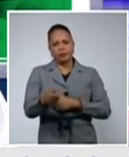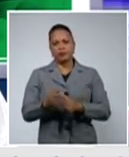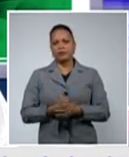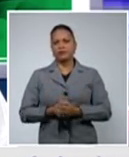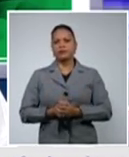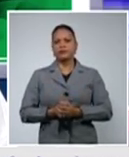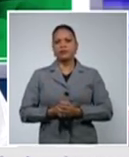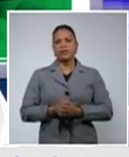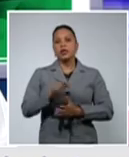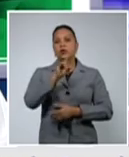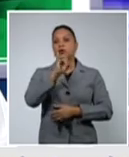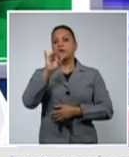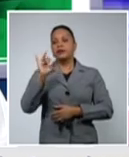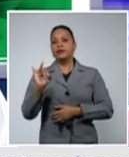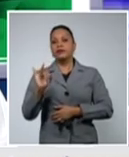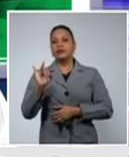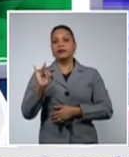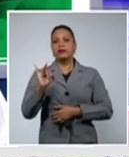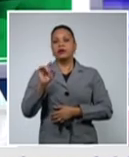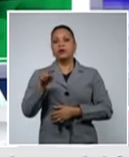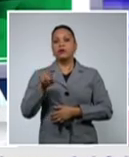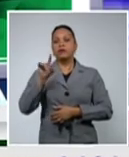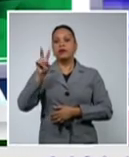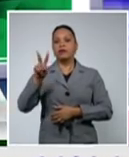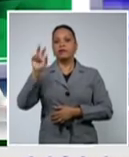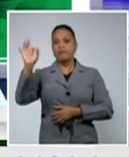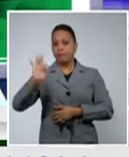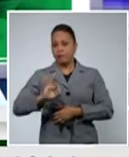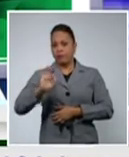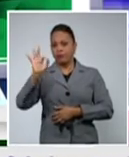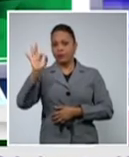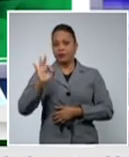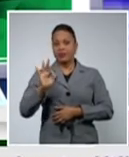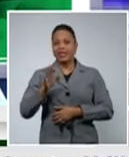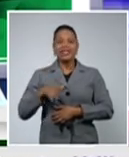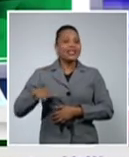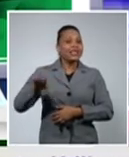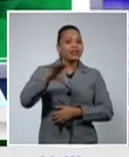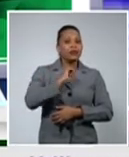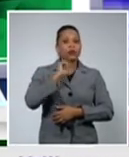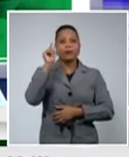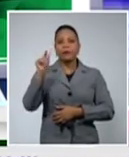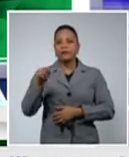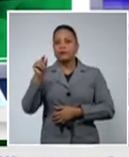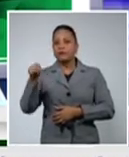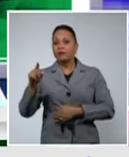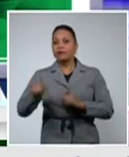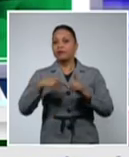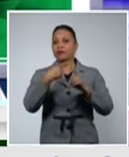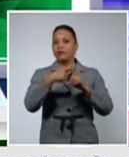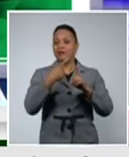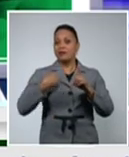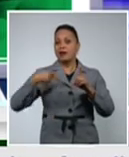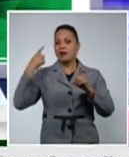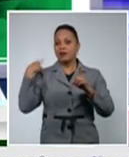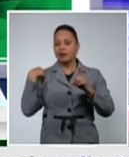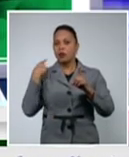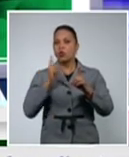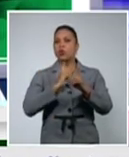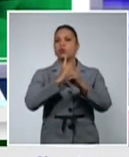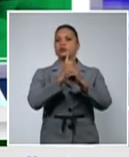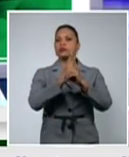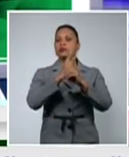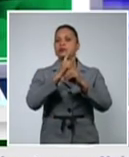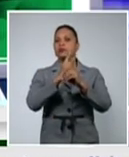97,2% de todos los casos diagnosticados ayer contactos de casos